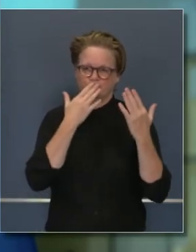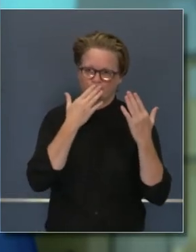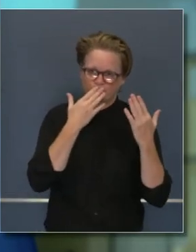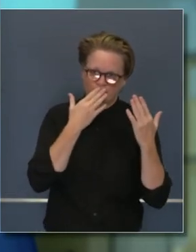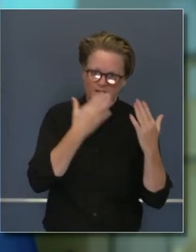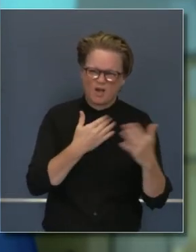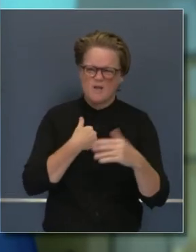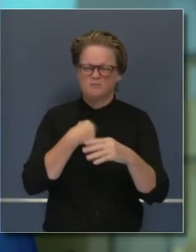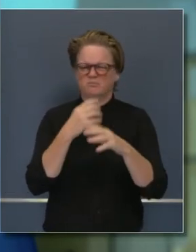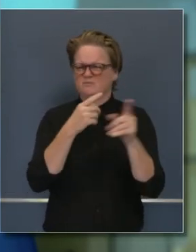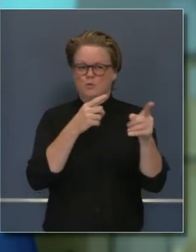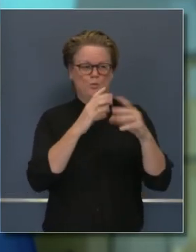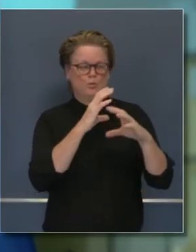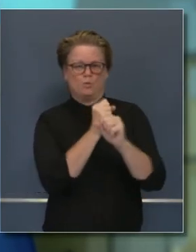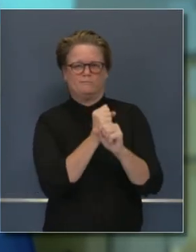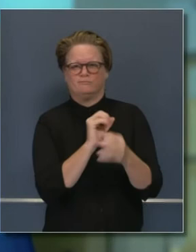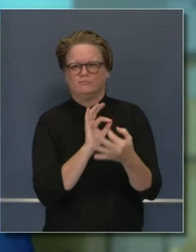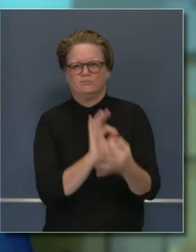Gracias, gobernador.